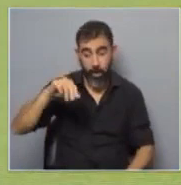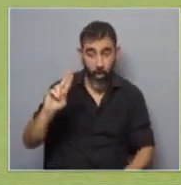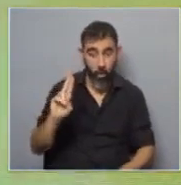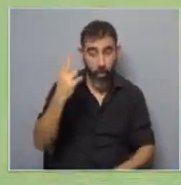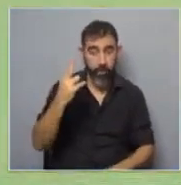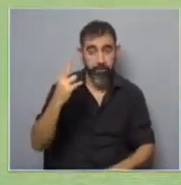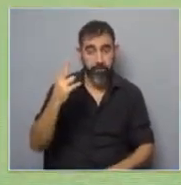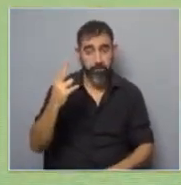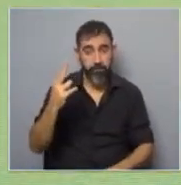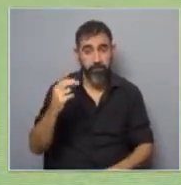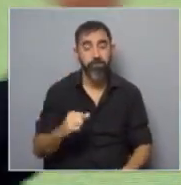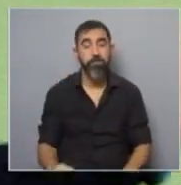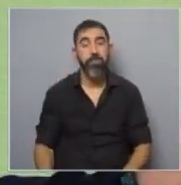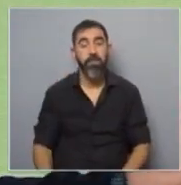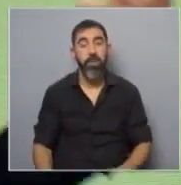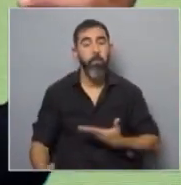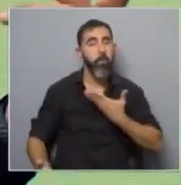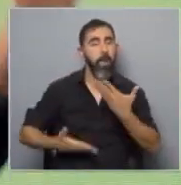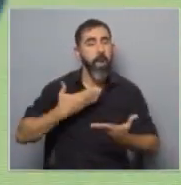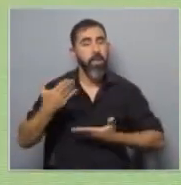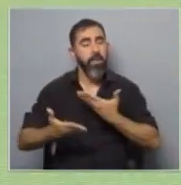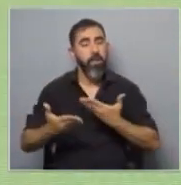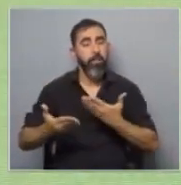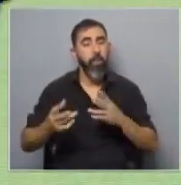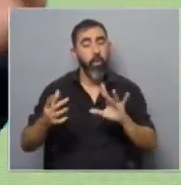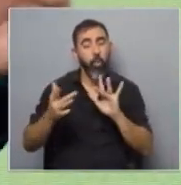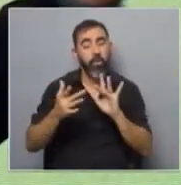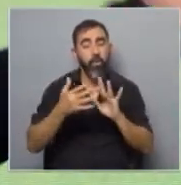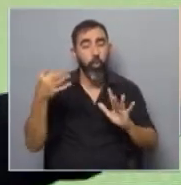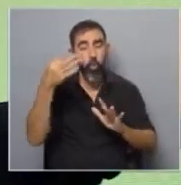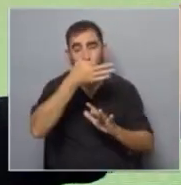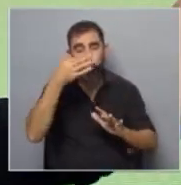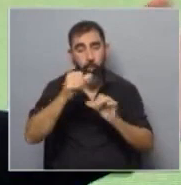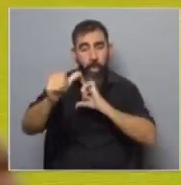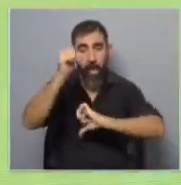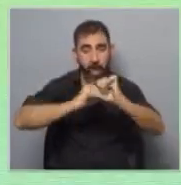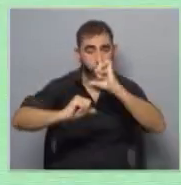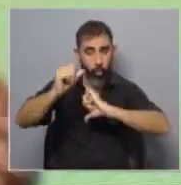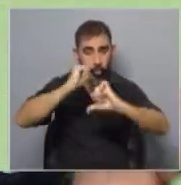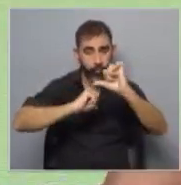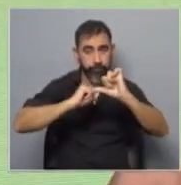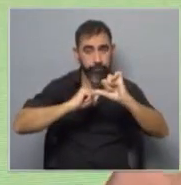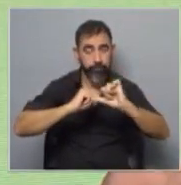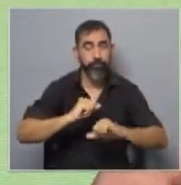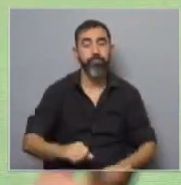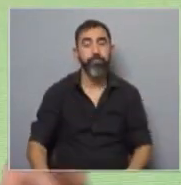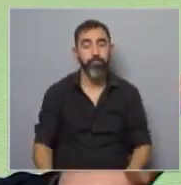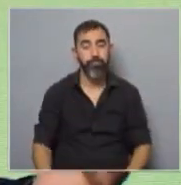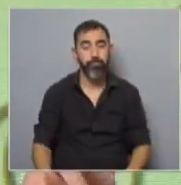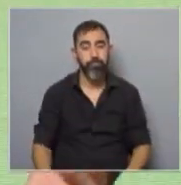se puede hilar bastante. Porque este malestar se asocia con el consumo de alcohol. Ese artículo que publicamos en el 2020, el modelo